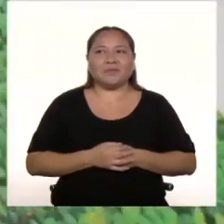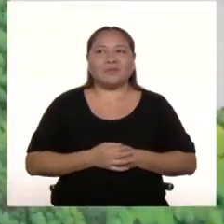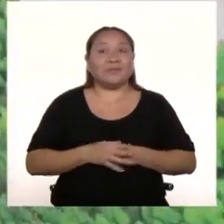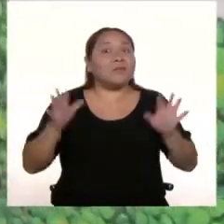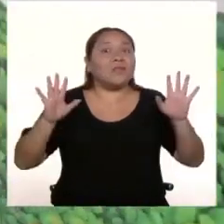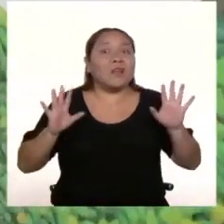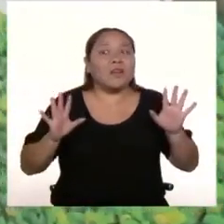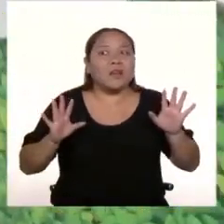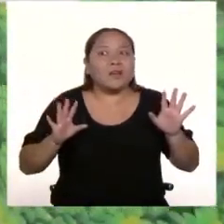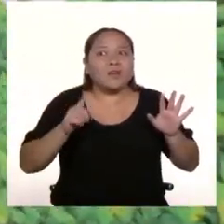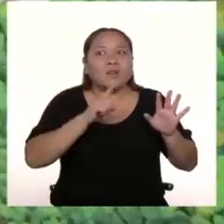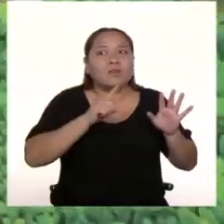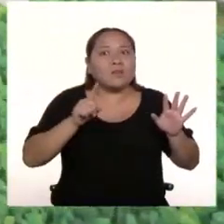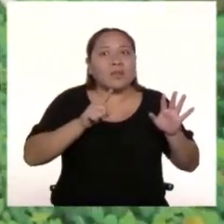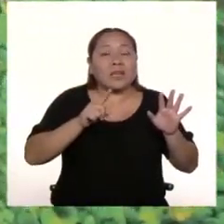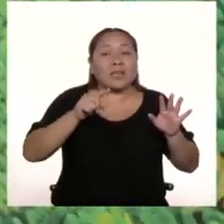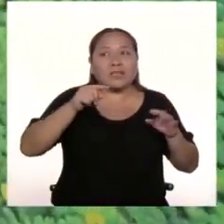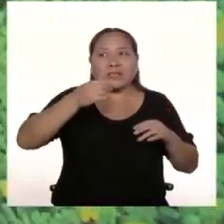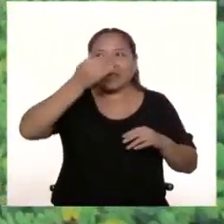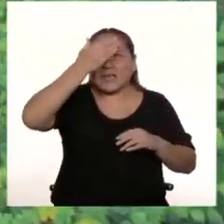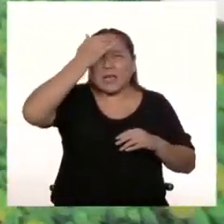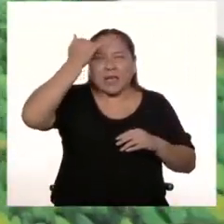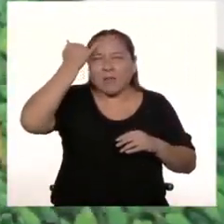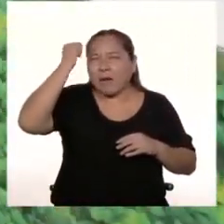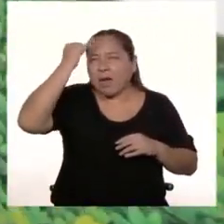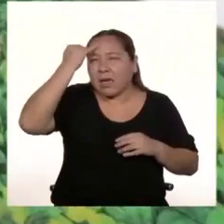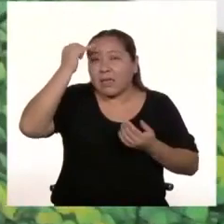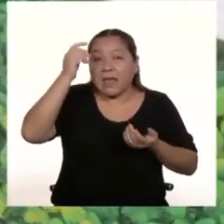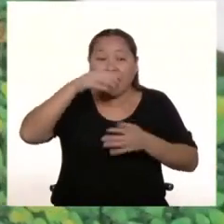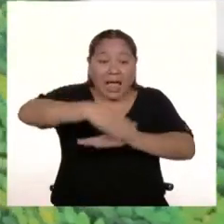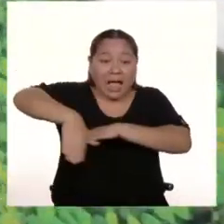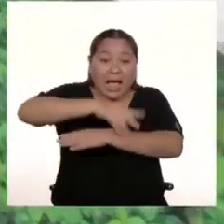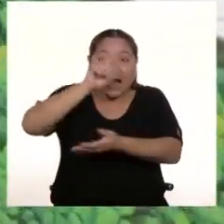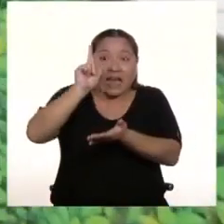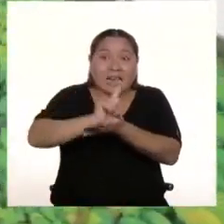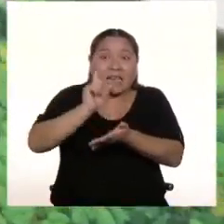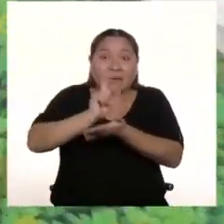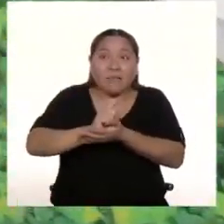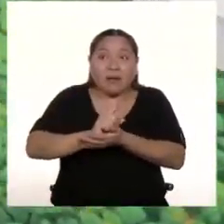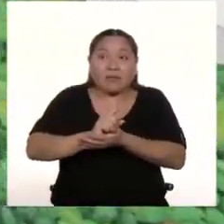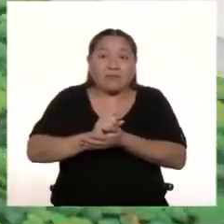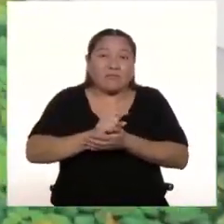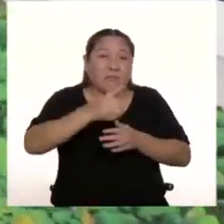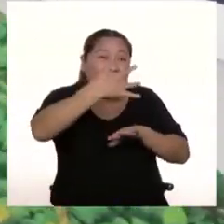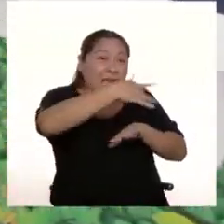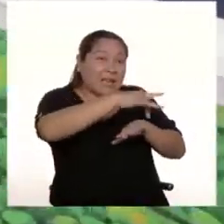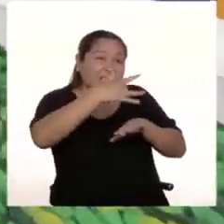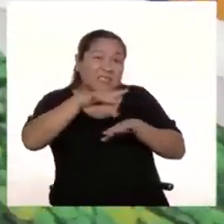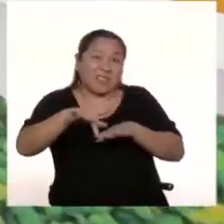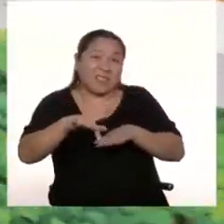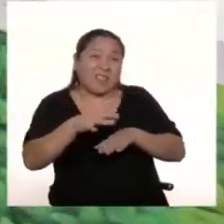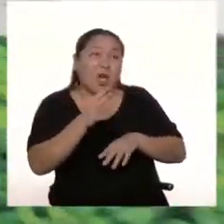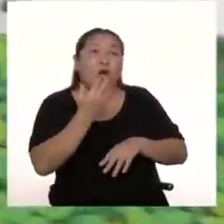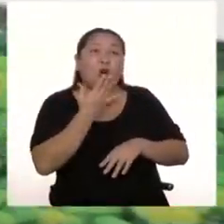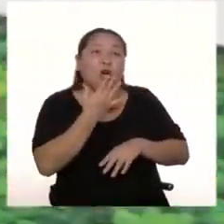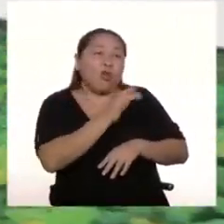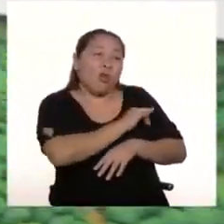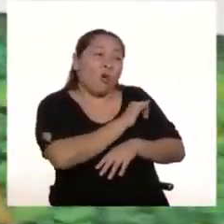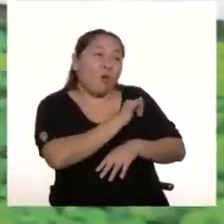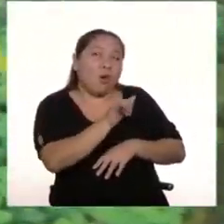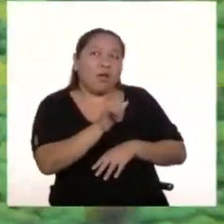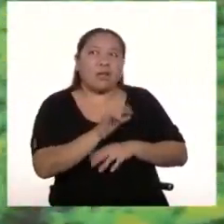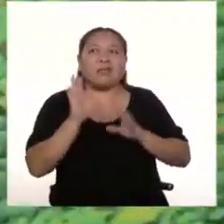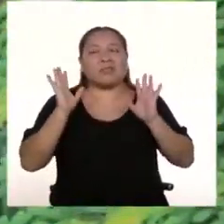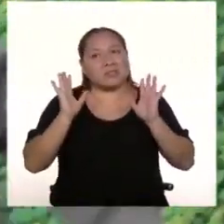Chicas, ¿se imaginan las calles de Lima vacía? Bueno, imaginemos. Todas las calles de un solo color. Sería bien aburrido, ¿no? Felizmente, hay